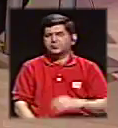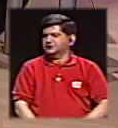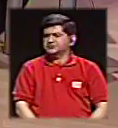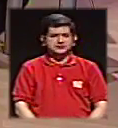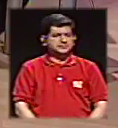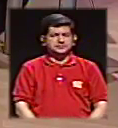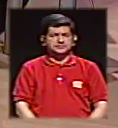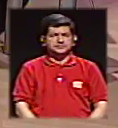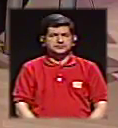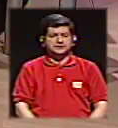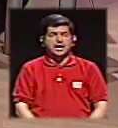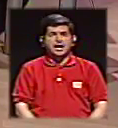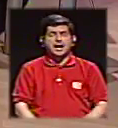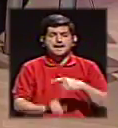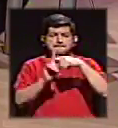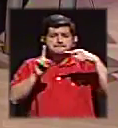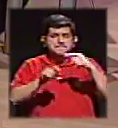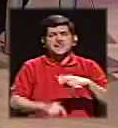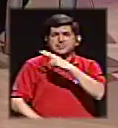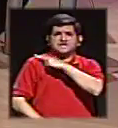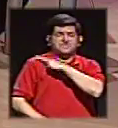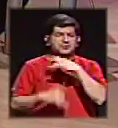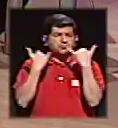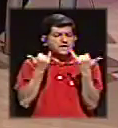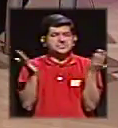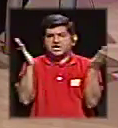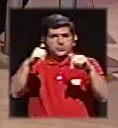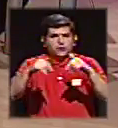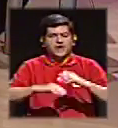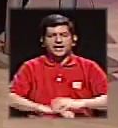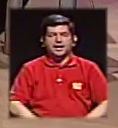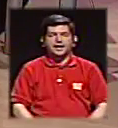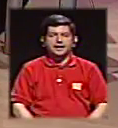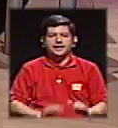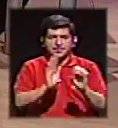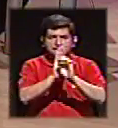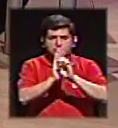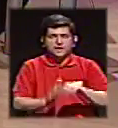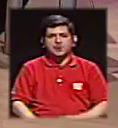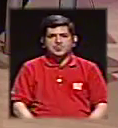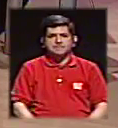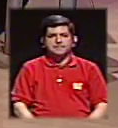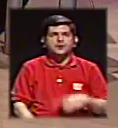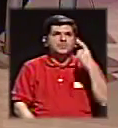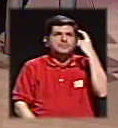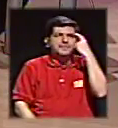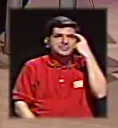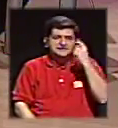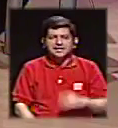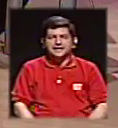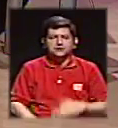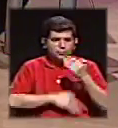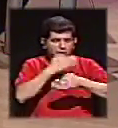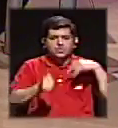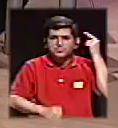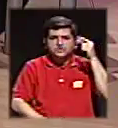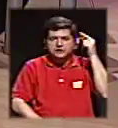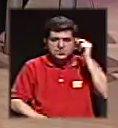Entonces, los mandos medios, que eran los caros, ya no están, ¿verdad? Como lógica en todo el planeta.